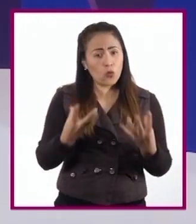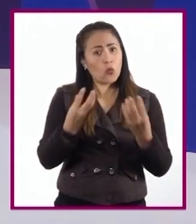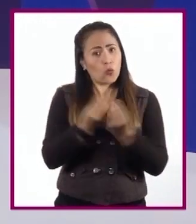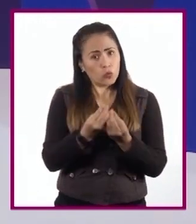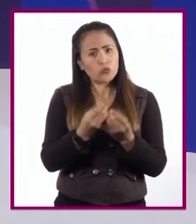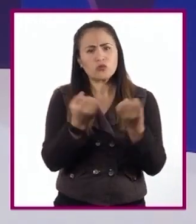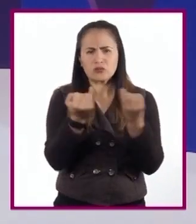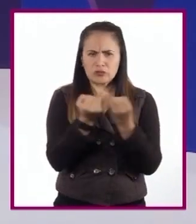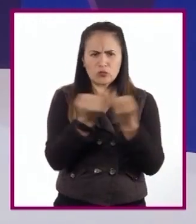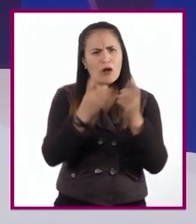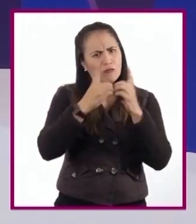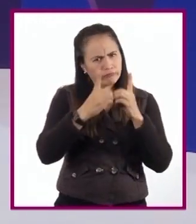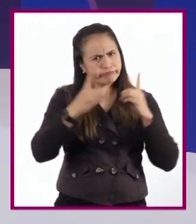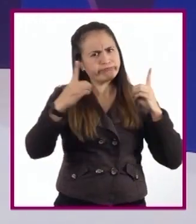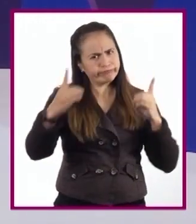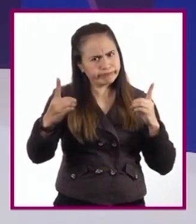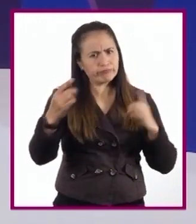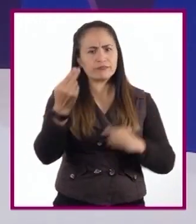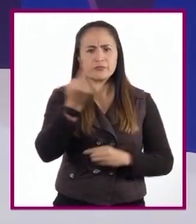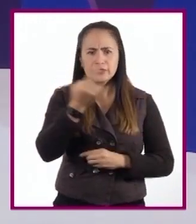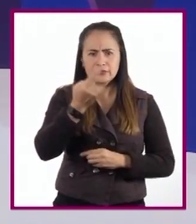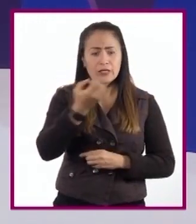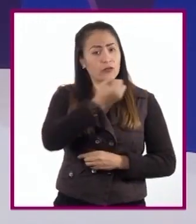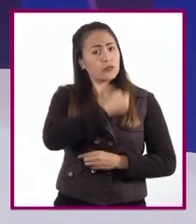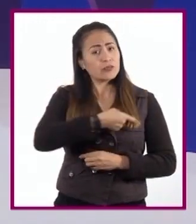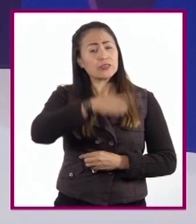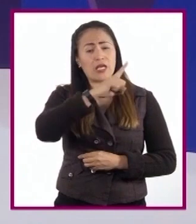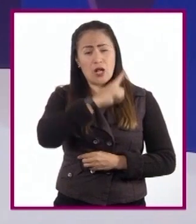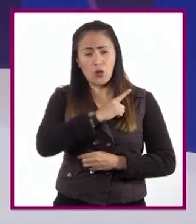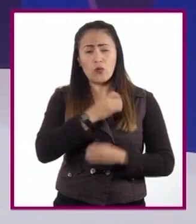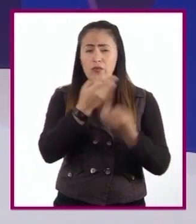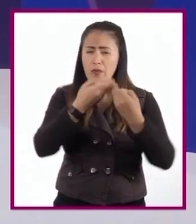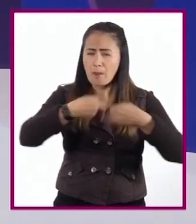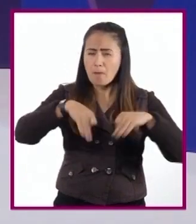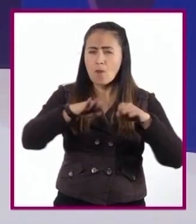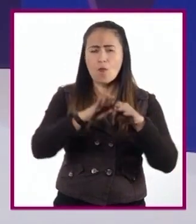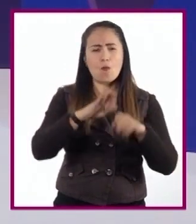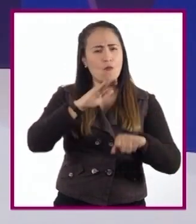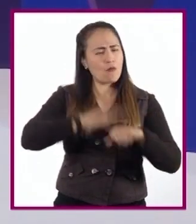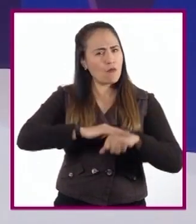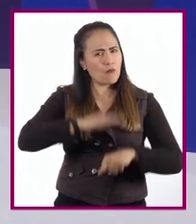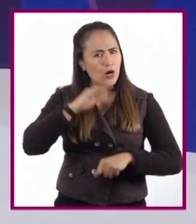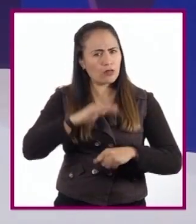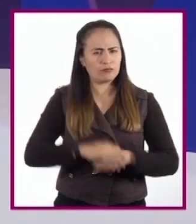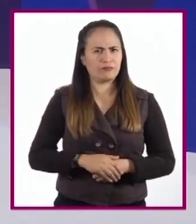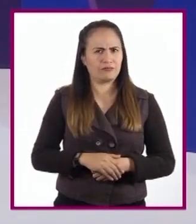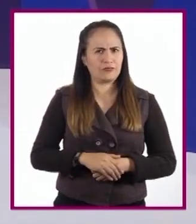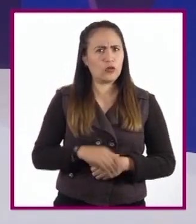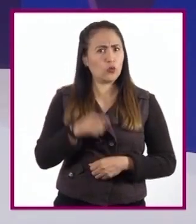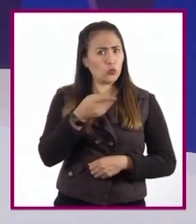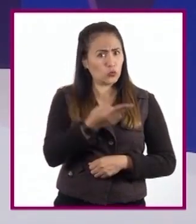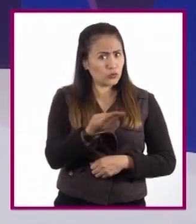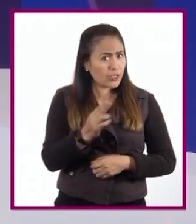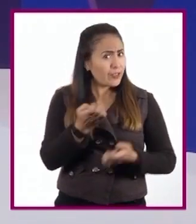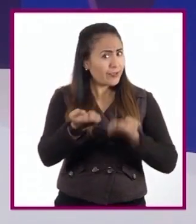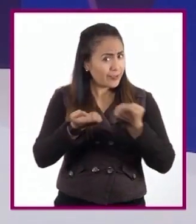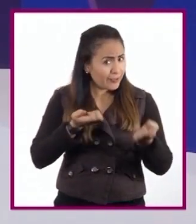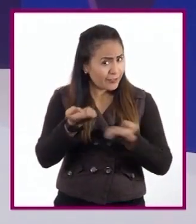pedir la sana distancia, la salud es lo primero. Además, ¿ya hicieron algo de ejercicio?